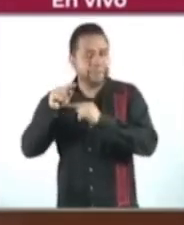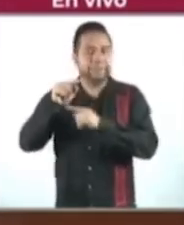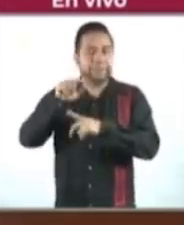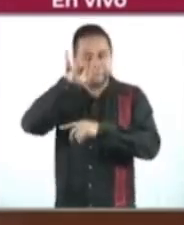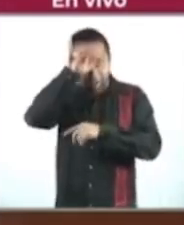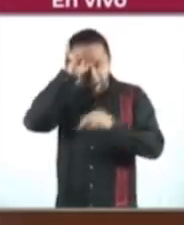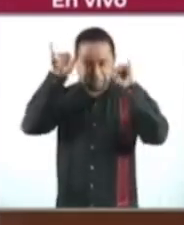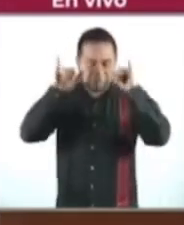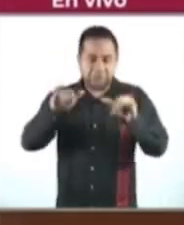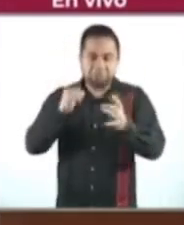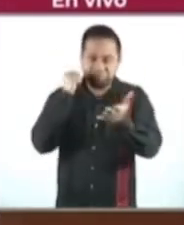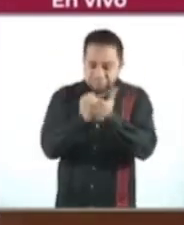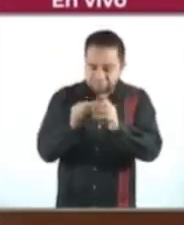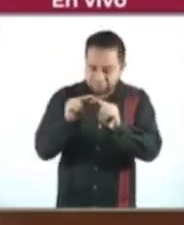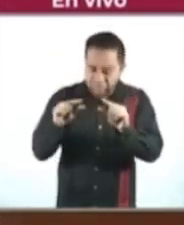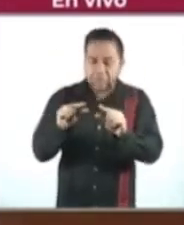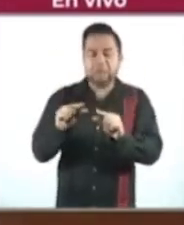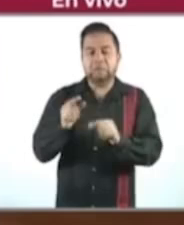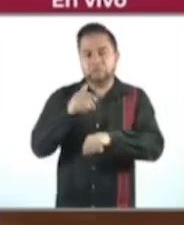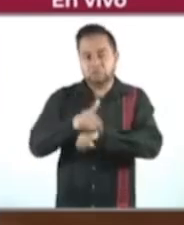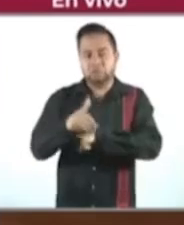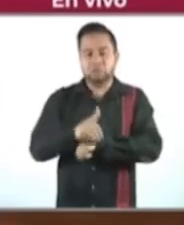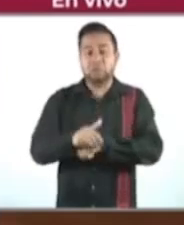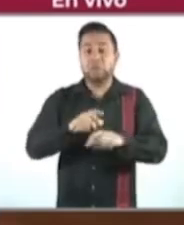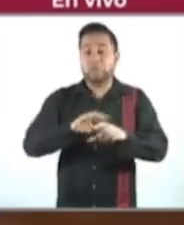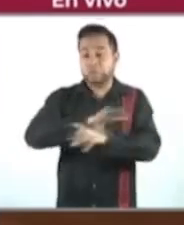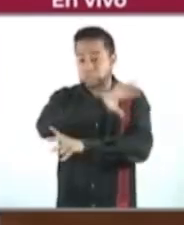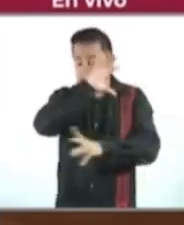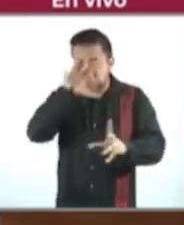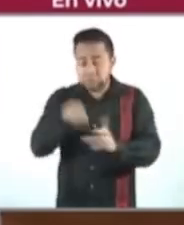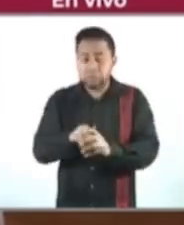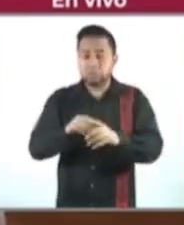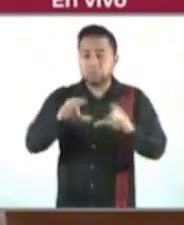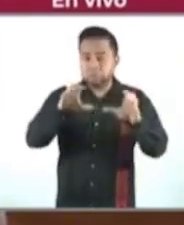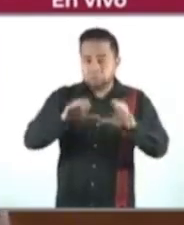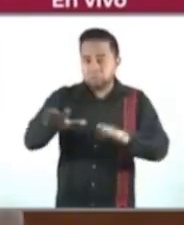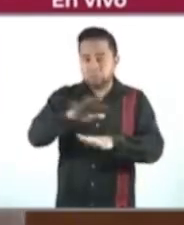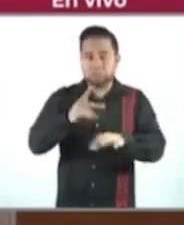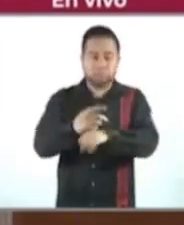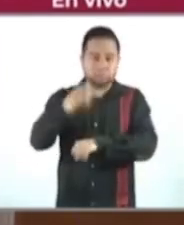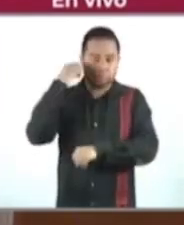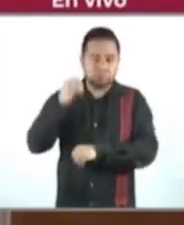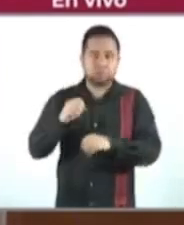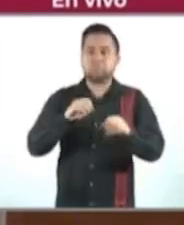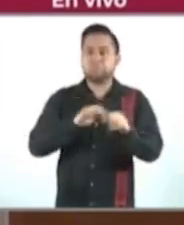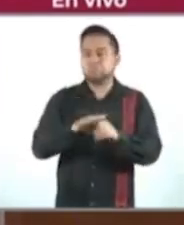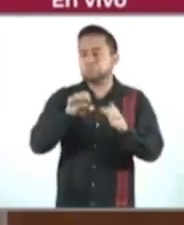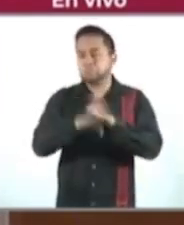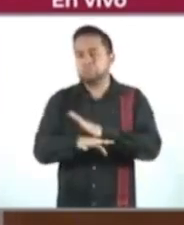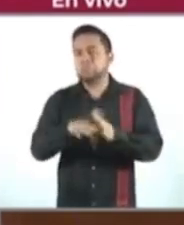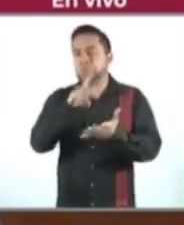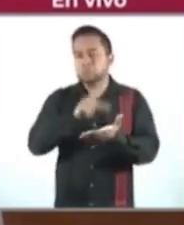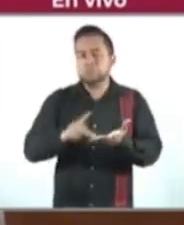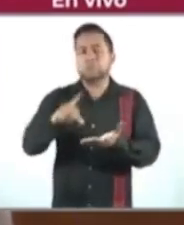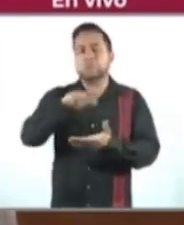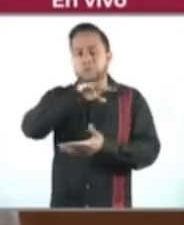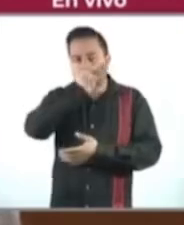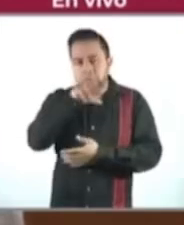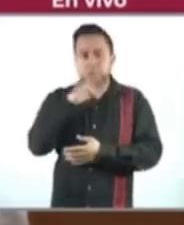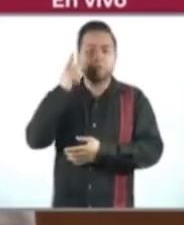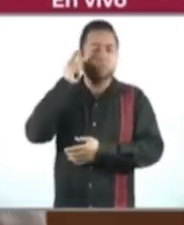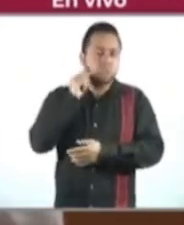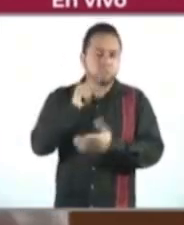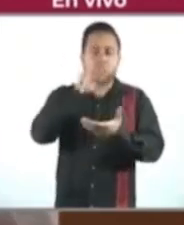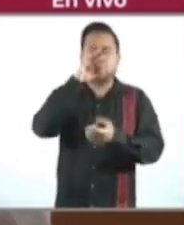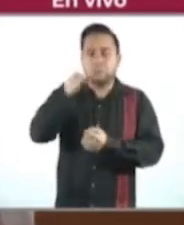también es que todos los cultivos comerciales, no solo en la costa, en cualquier parte de Oaxaca, como son papaya, mango, limón, plátano,